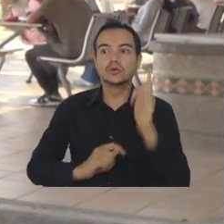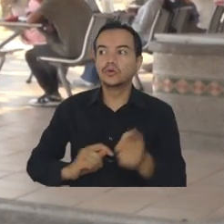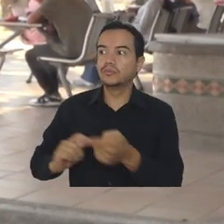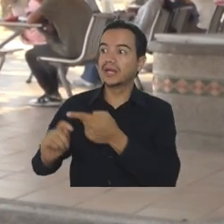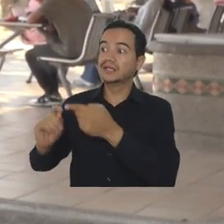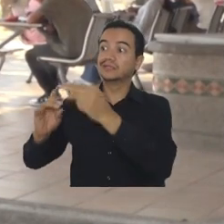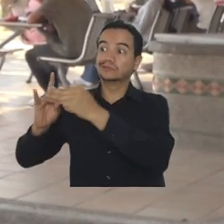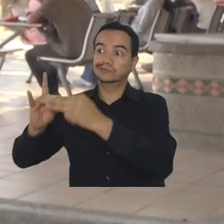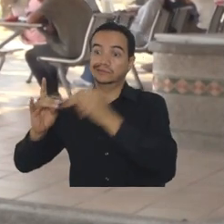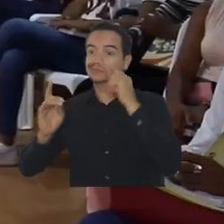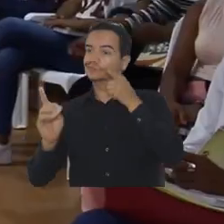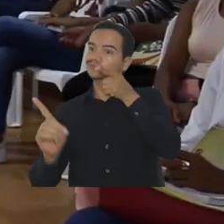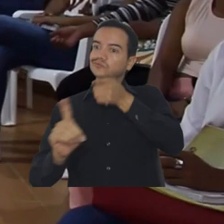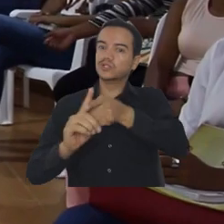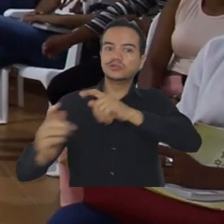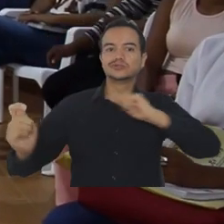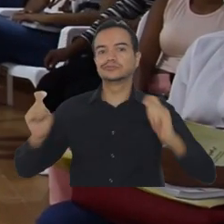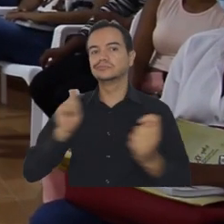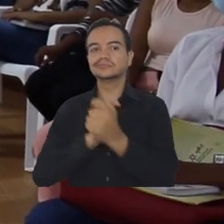cambiar el territorio.